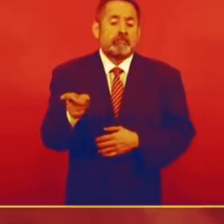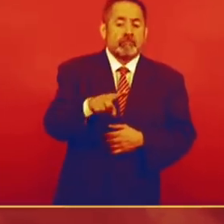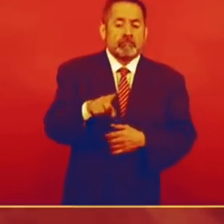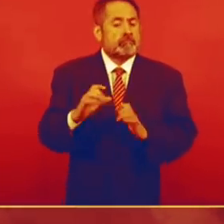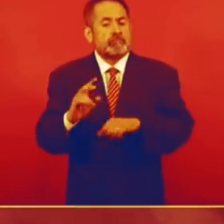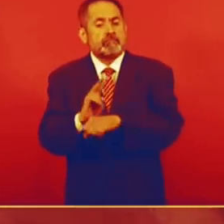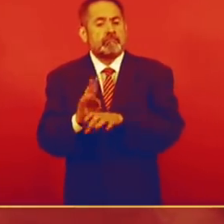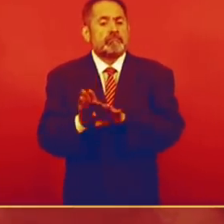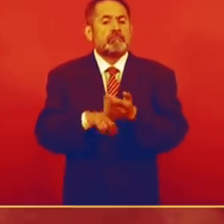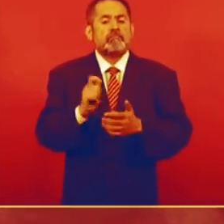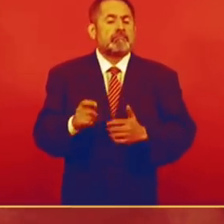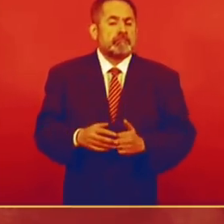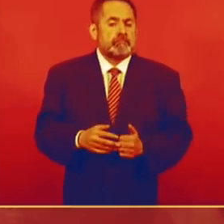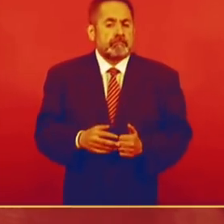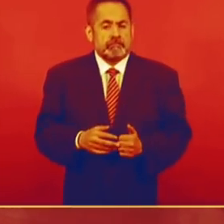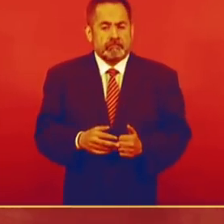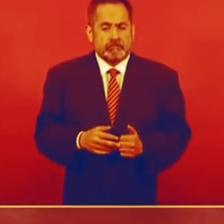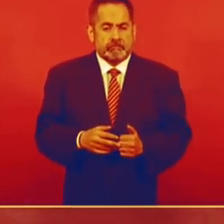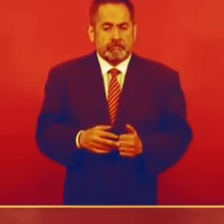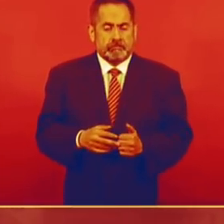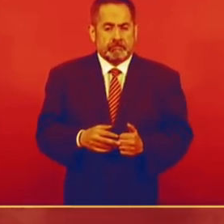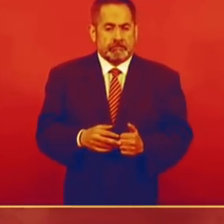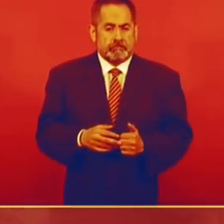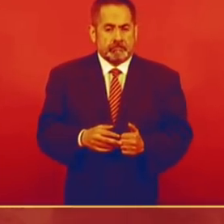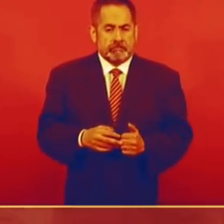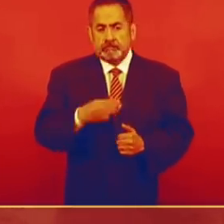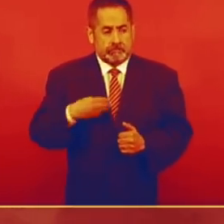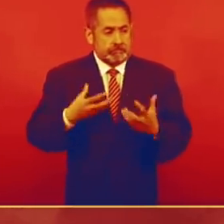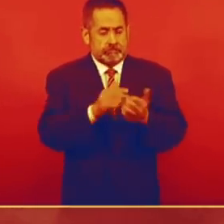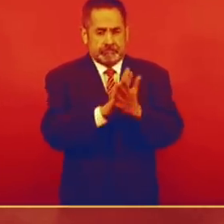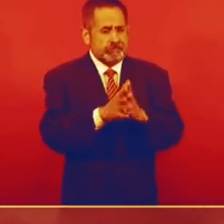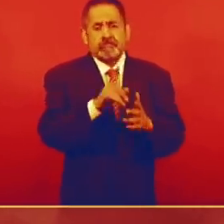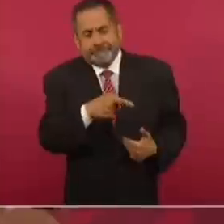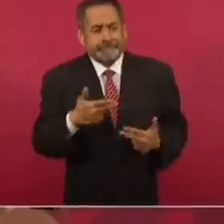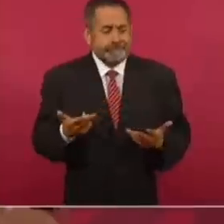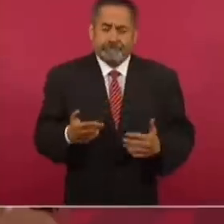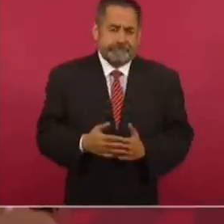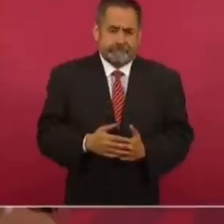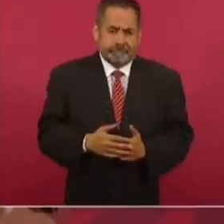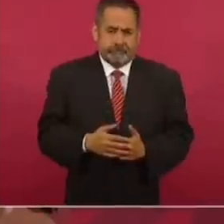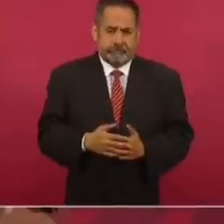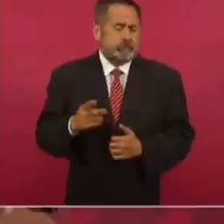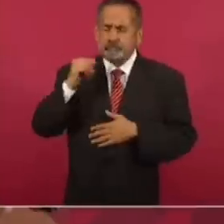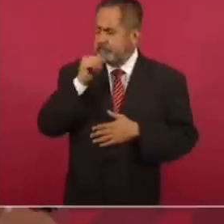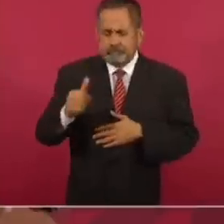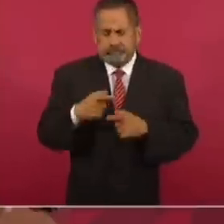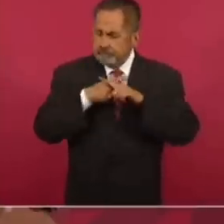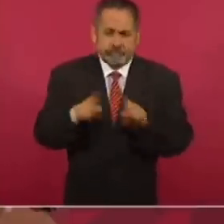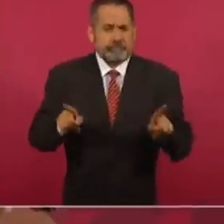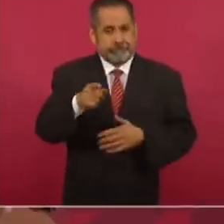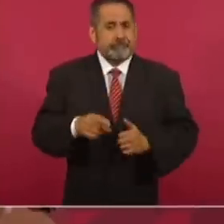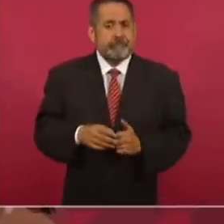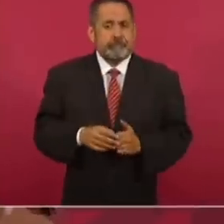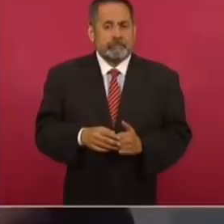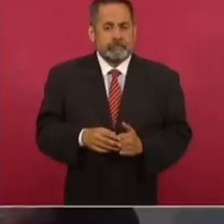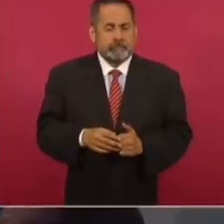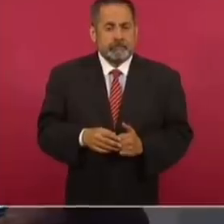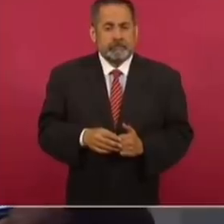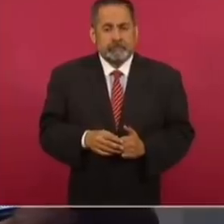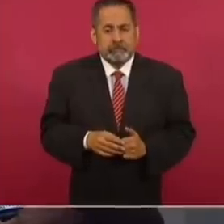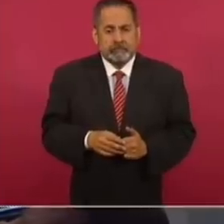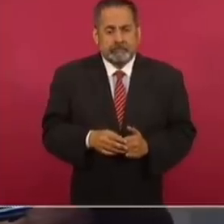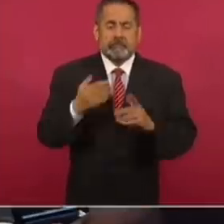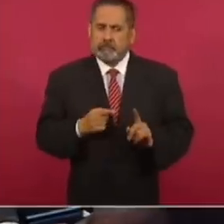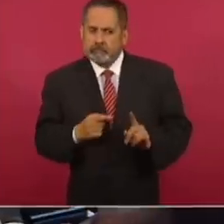los integrantes de las bandas. Son seres humanos. Esta es una política distinta. Por eso lo de ayer, que muchos